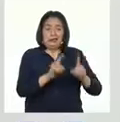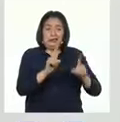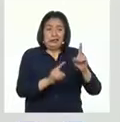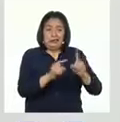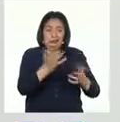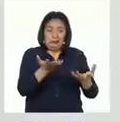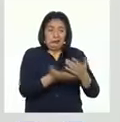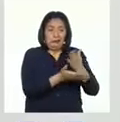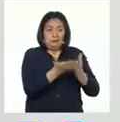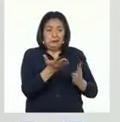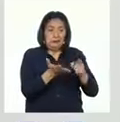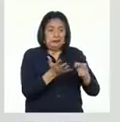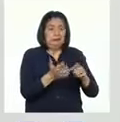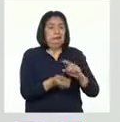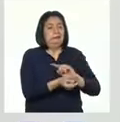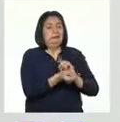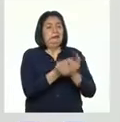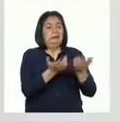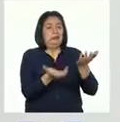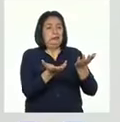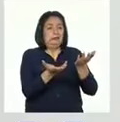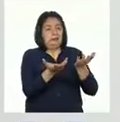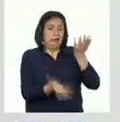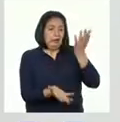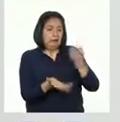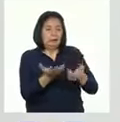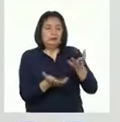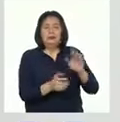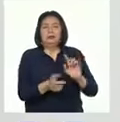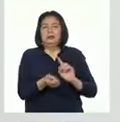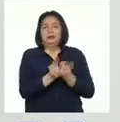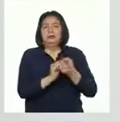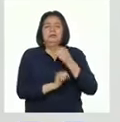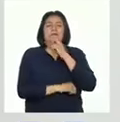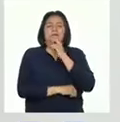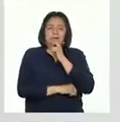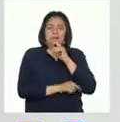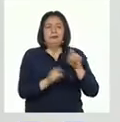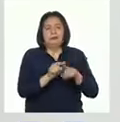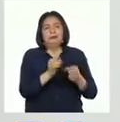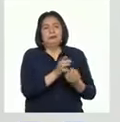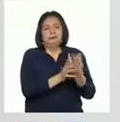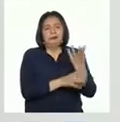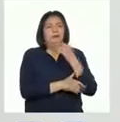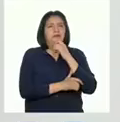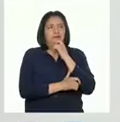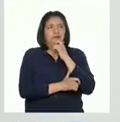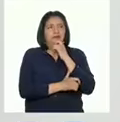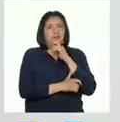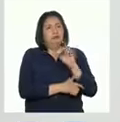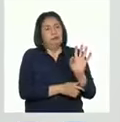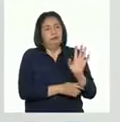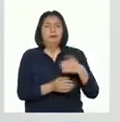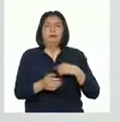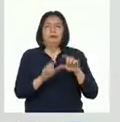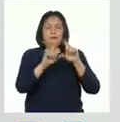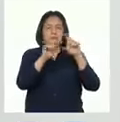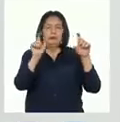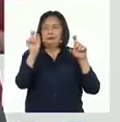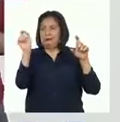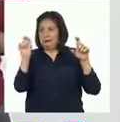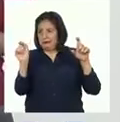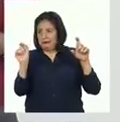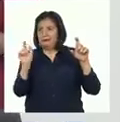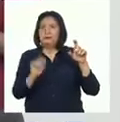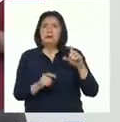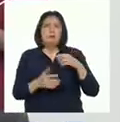elemento del ecosistema, se altera su equilibrio. Eso incluye a las plantas. Entonces, mi parafraseo quedaría